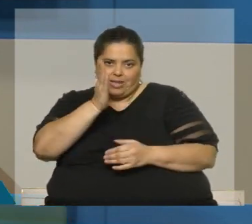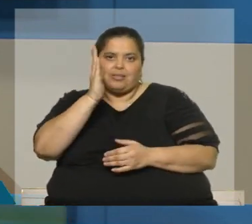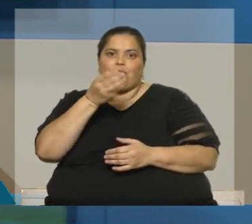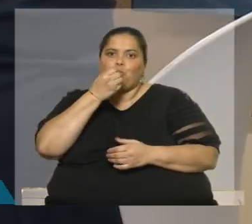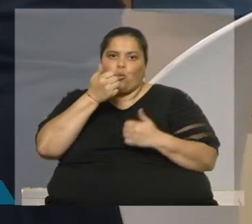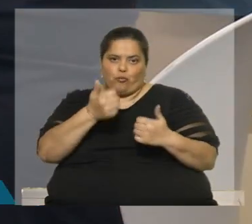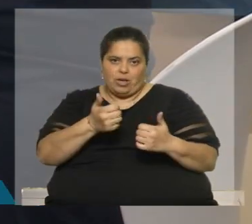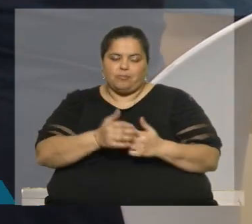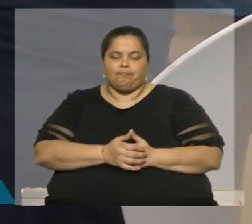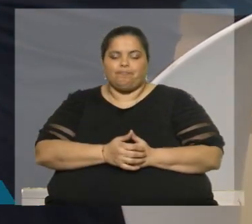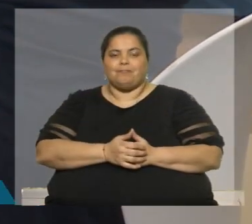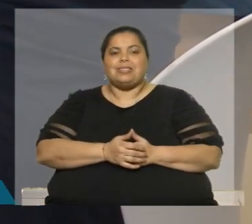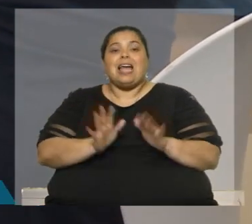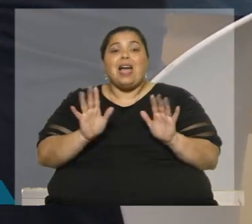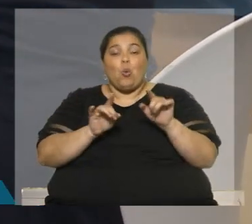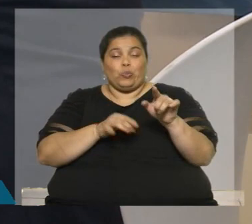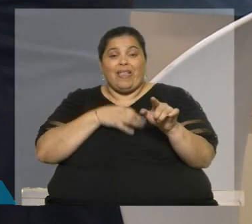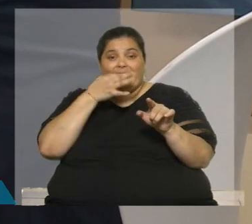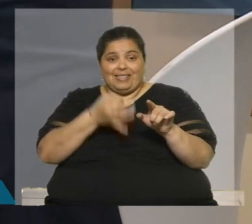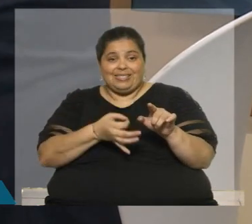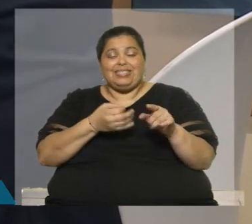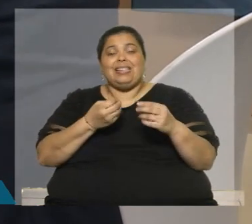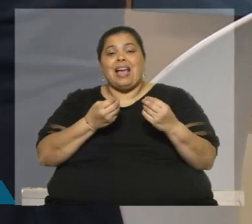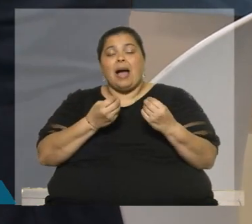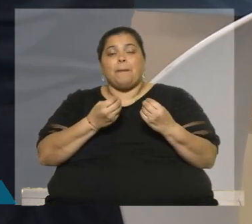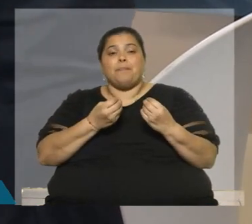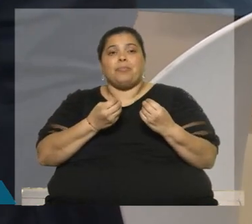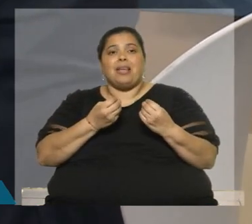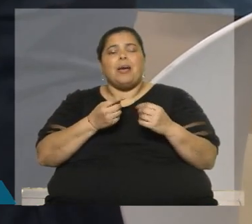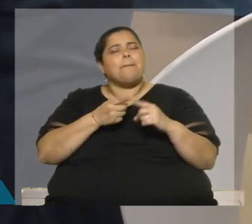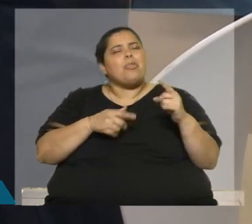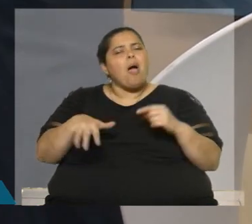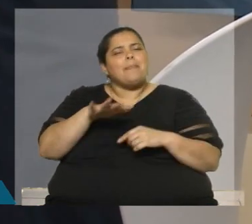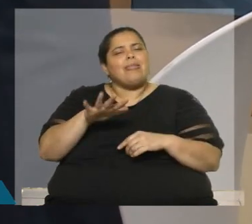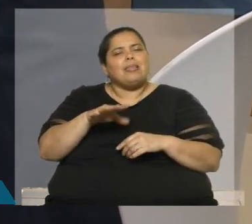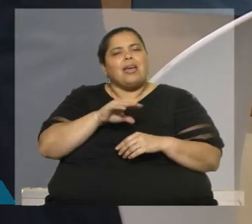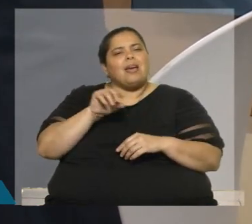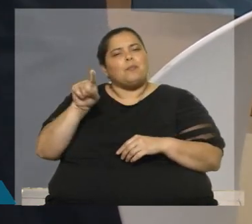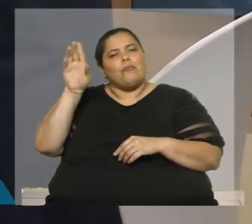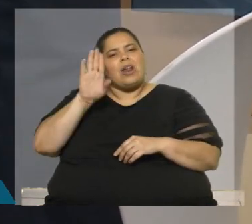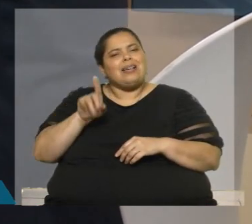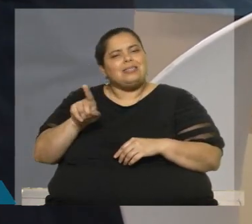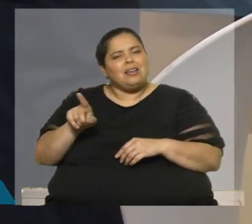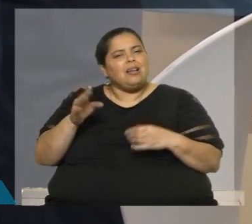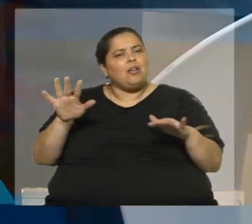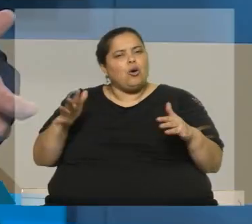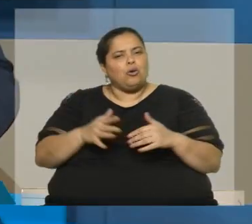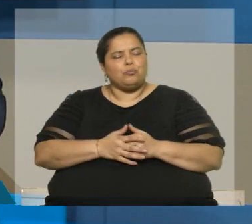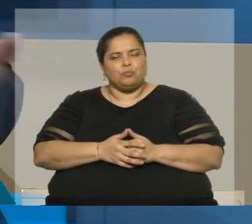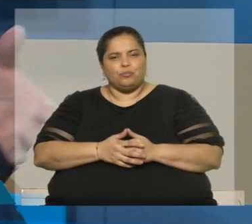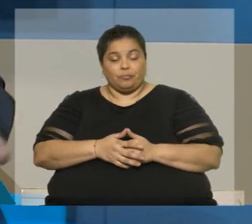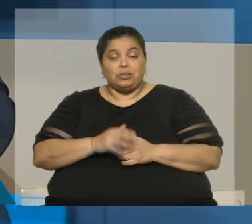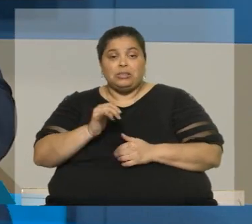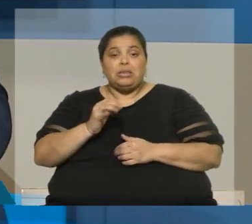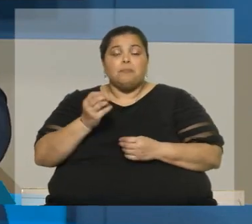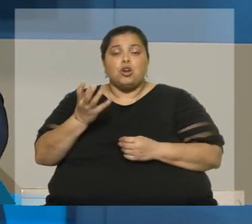Yo creo que eso ¿Qué pasa con las deficiencias ambientales? Bueno, la deficiencia ambiental es que... lado de Brasil, más que nada, que venían y la selva, Por supuesto. Hubo